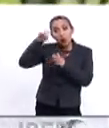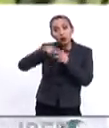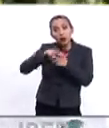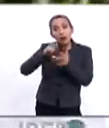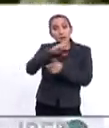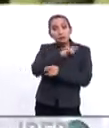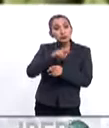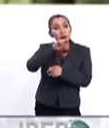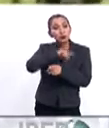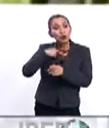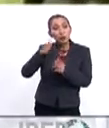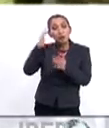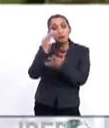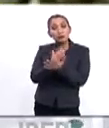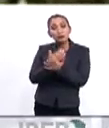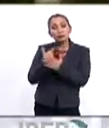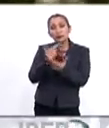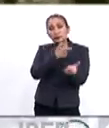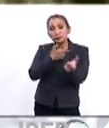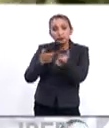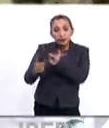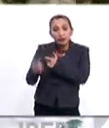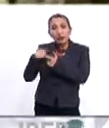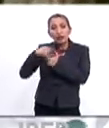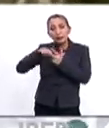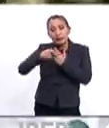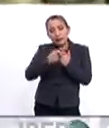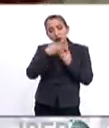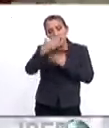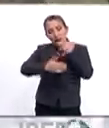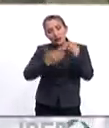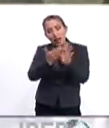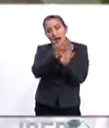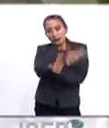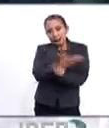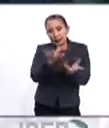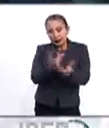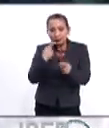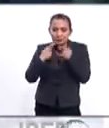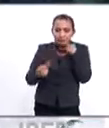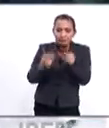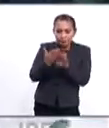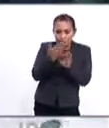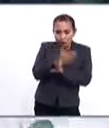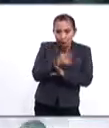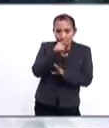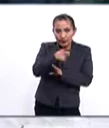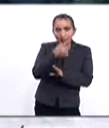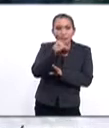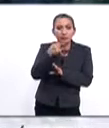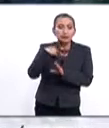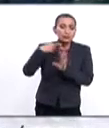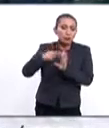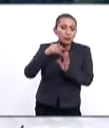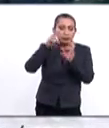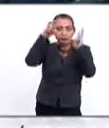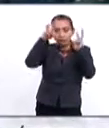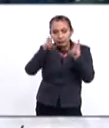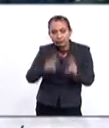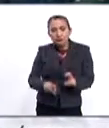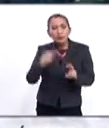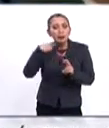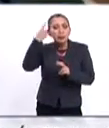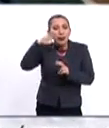a la mayor brevedad un cese bilateral al fuego, partiendo de los avances logrados en conversaciones anteriores, así como retomar la agenda de